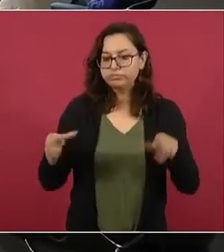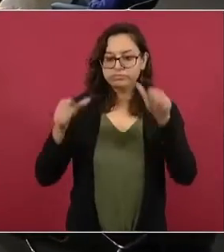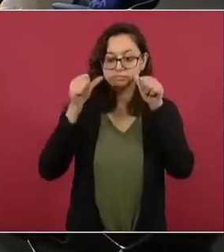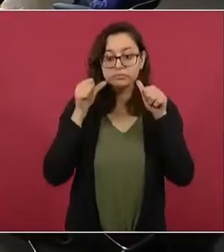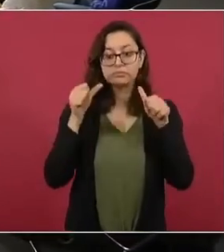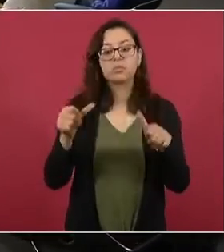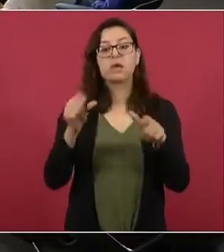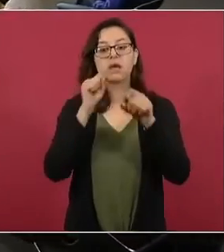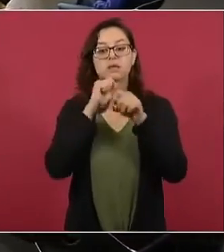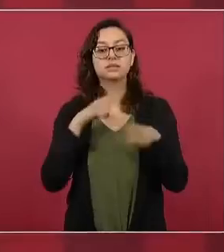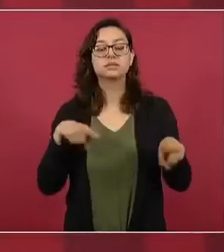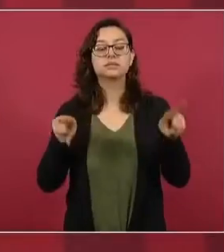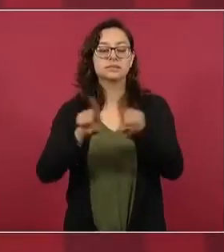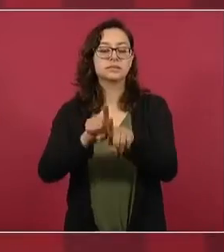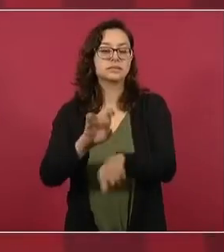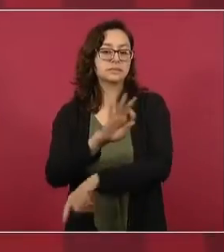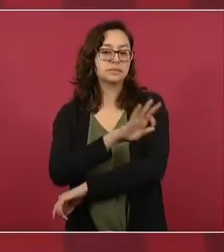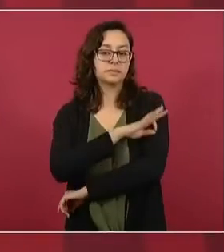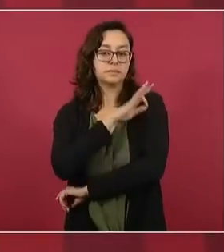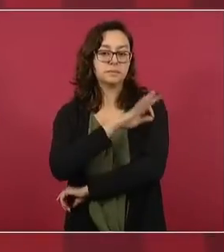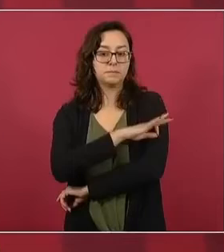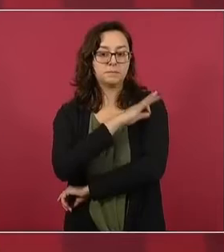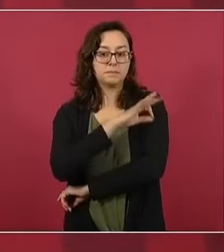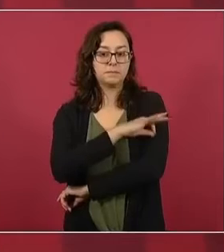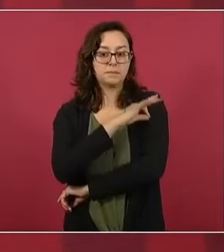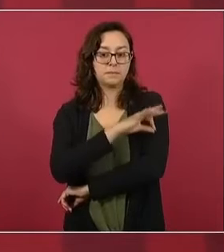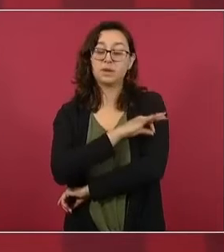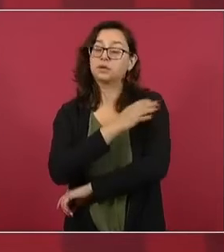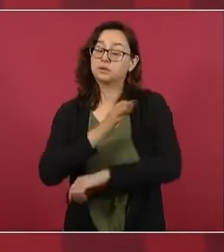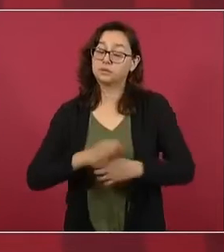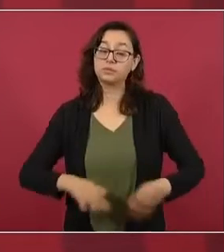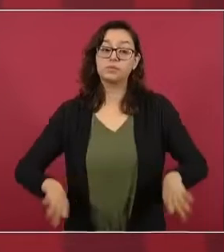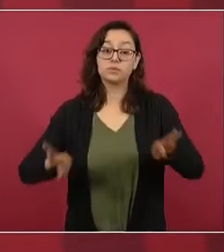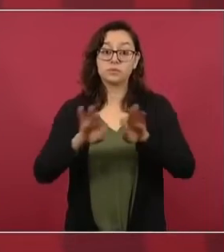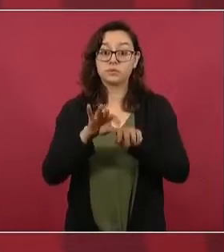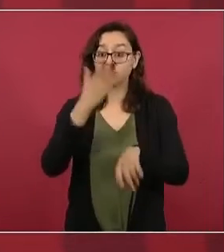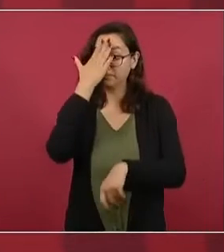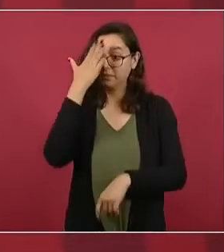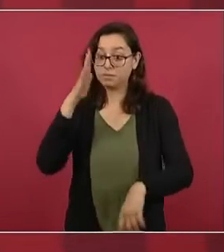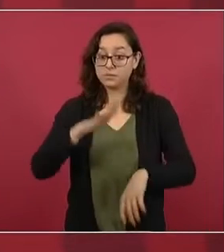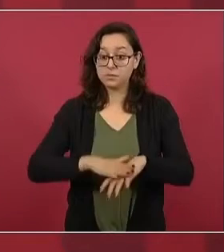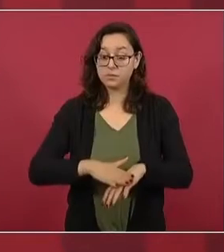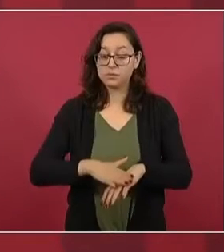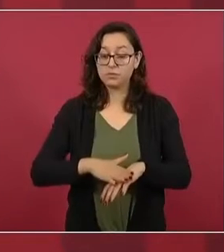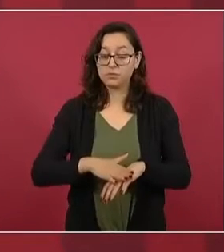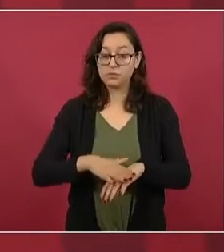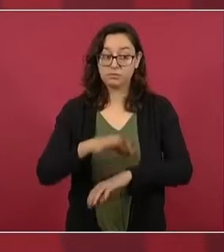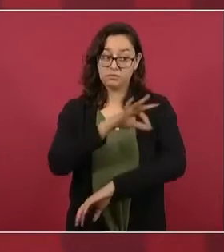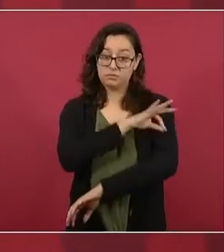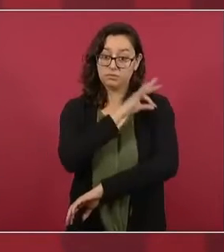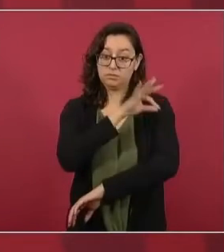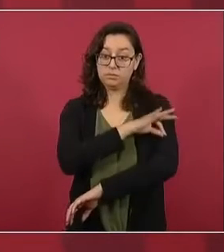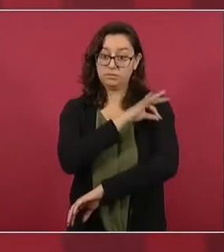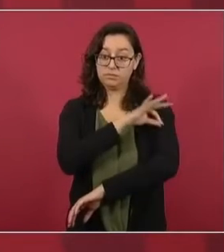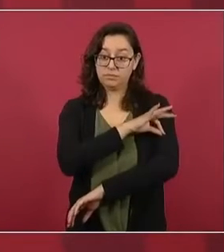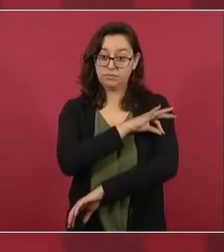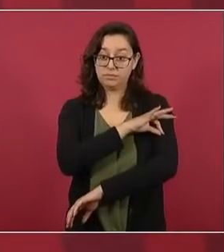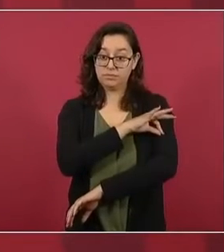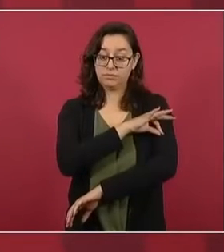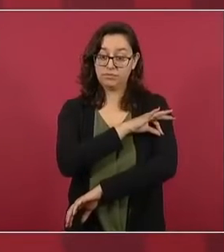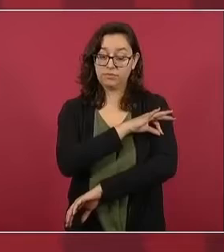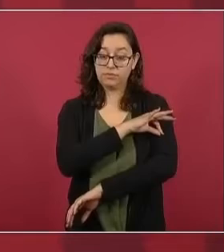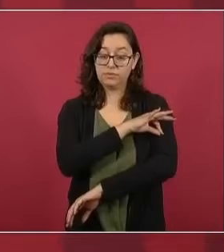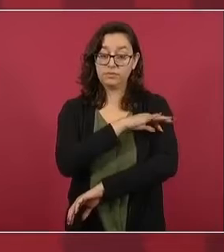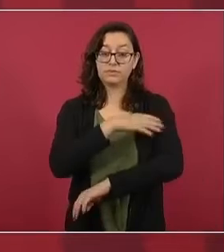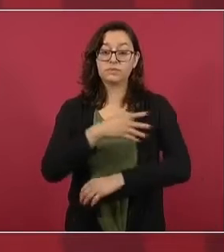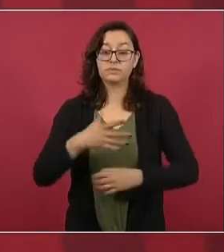no olvidarlo, el que se encontró, se